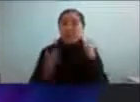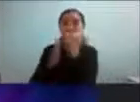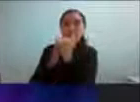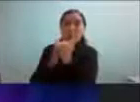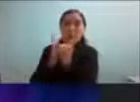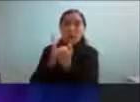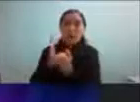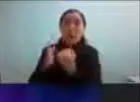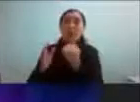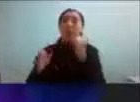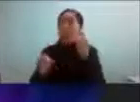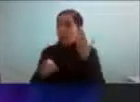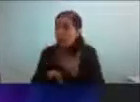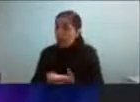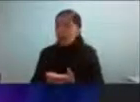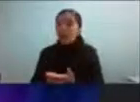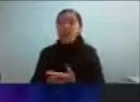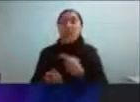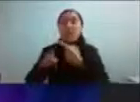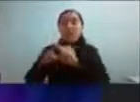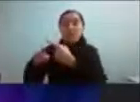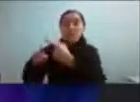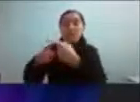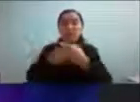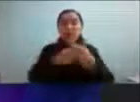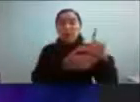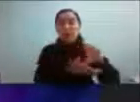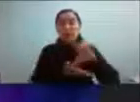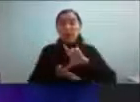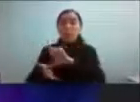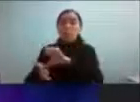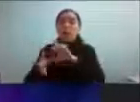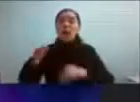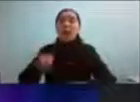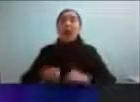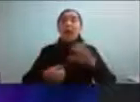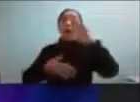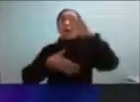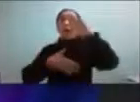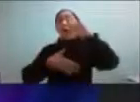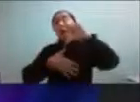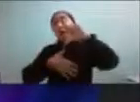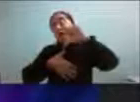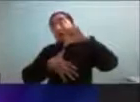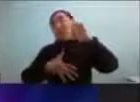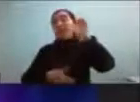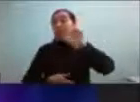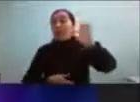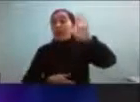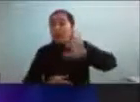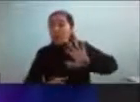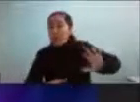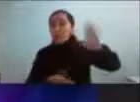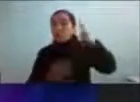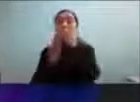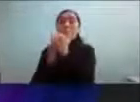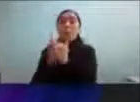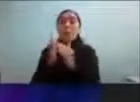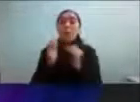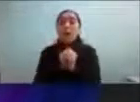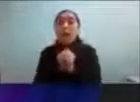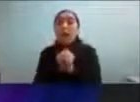eso en distintos lugares de Latinoamérica y en Europa proyectos relacionados con el acompañamiento